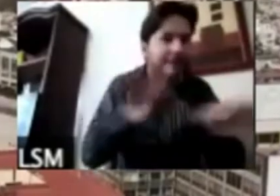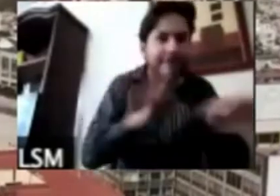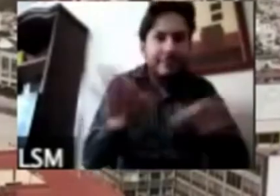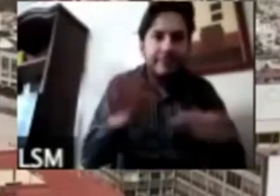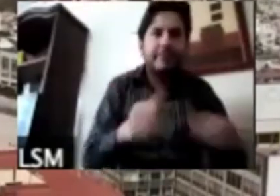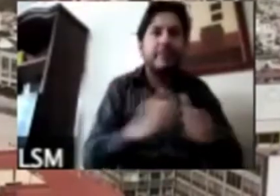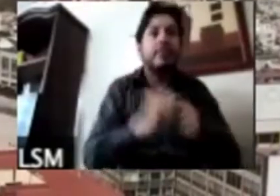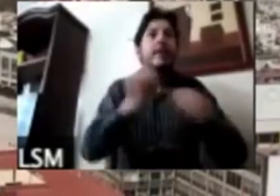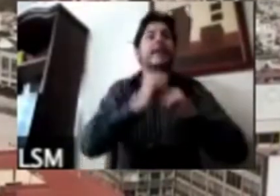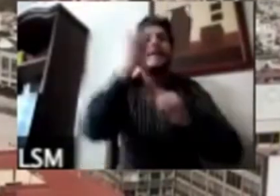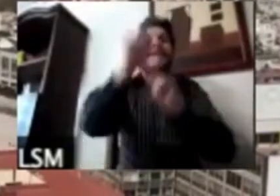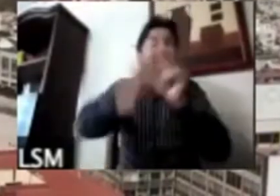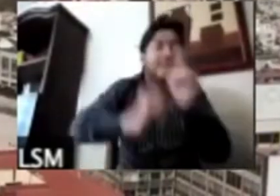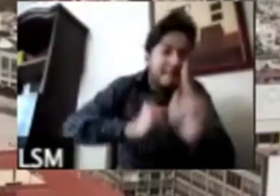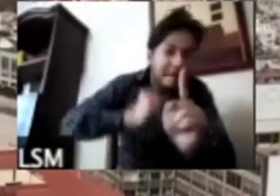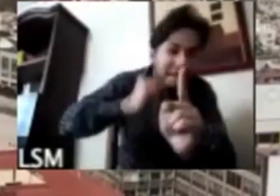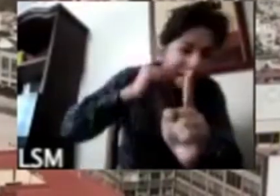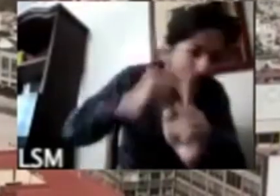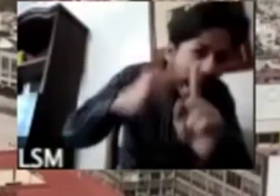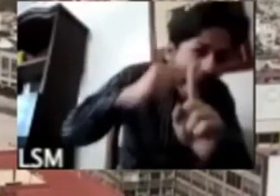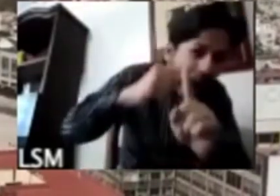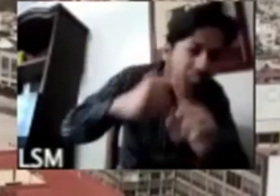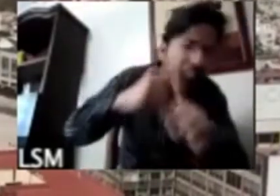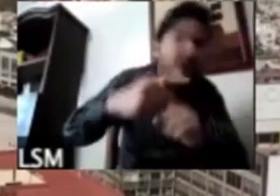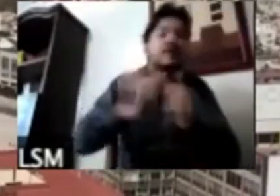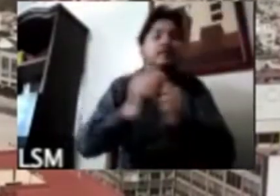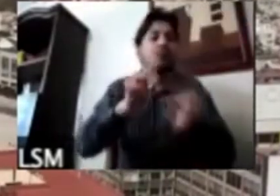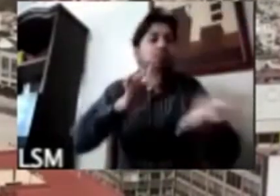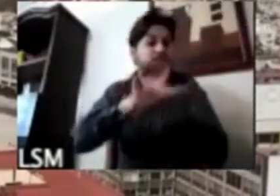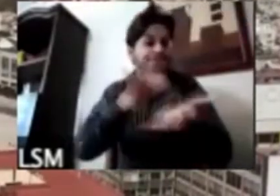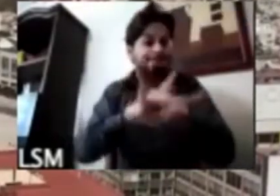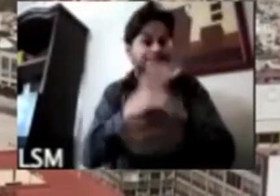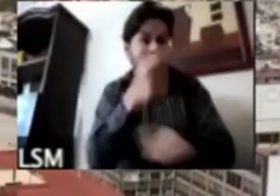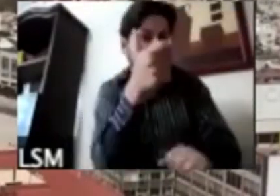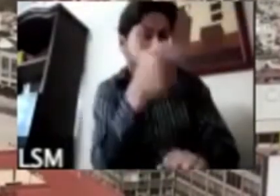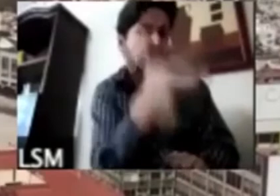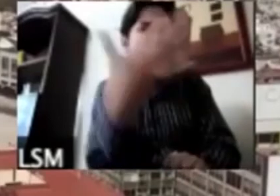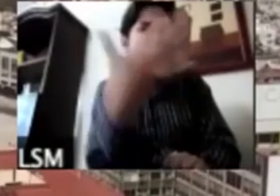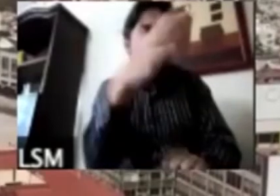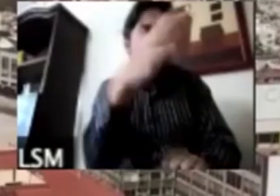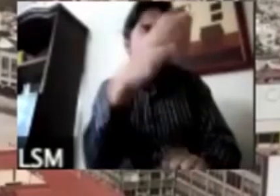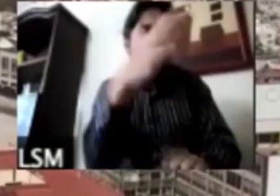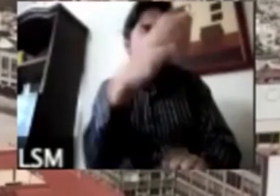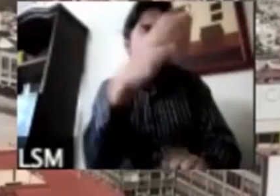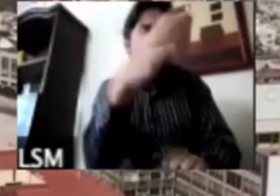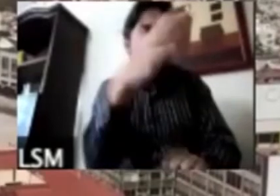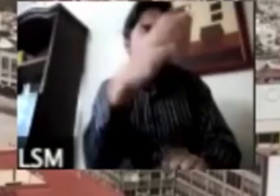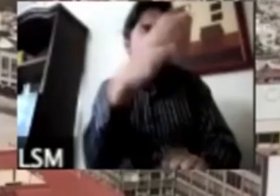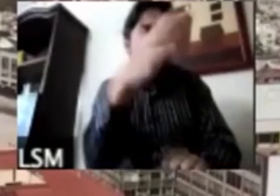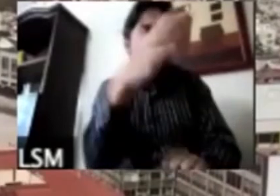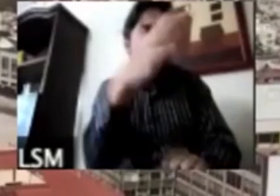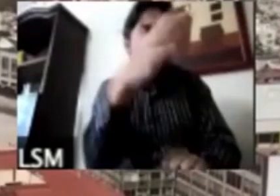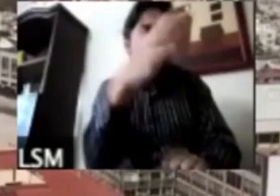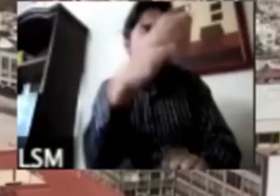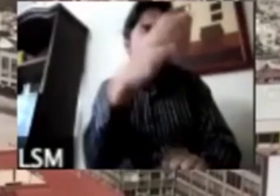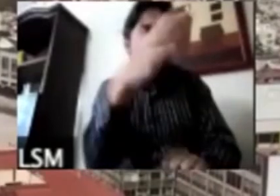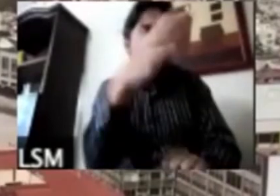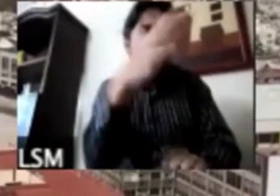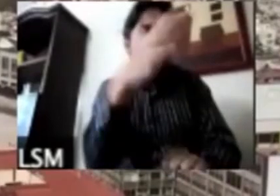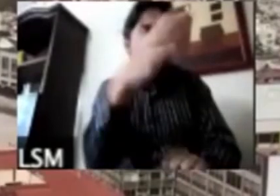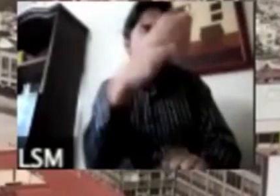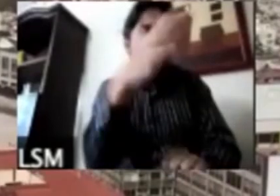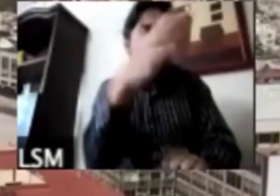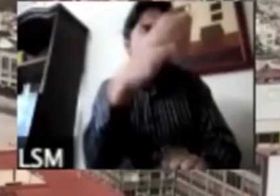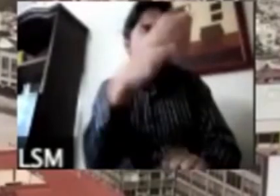aumentaban a apoyos económicos es me protege en mi salud y me protege en la economía entonces